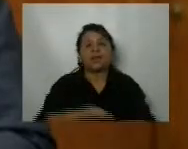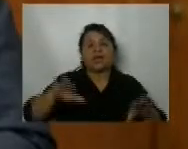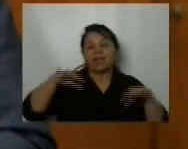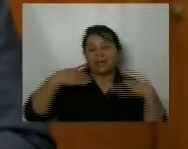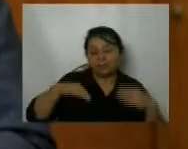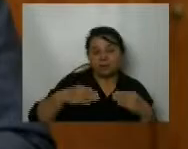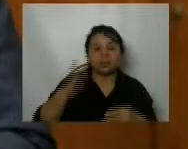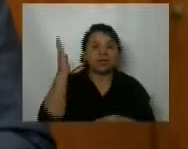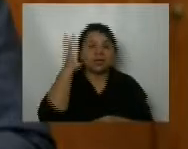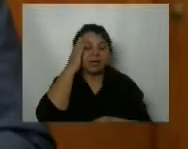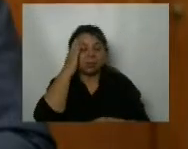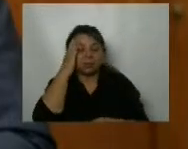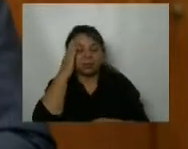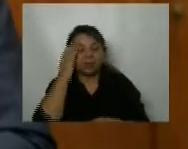fiscal.